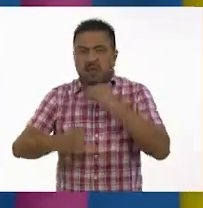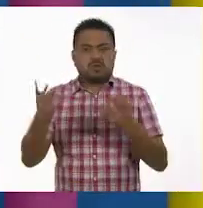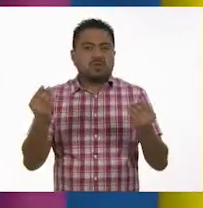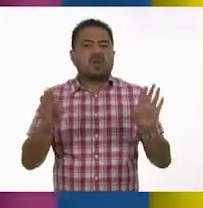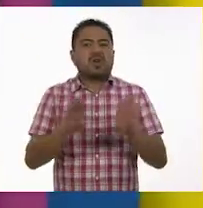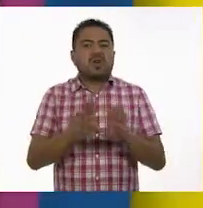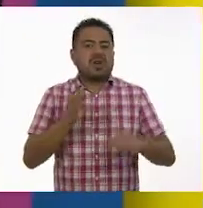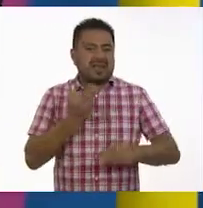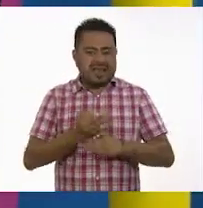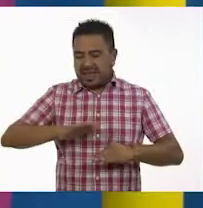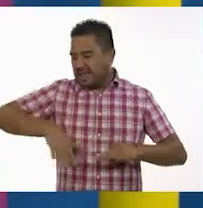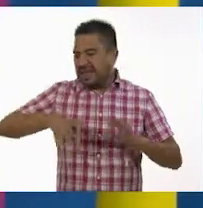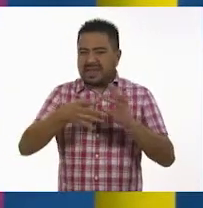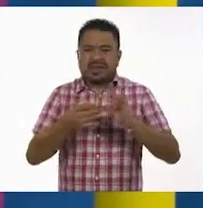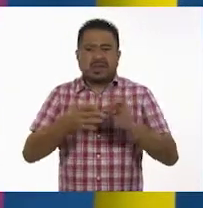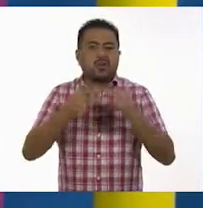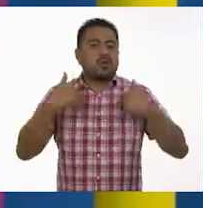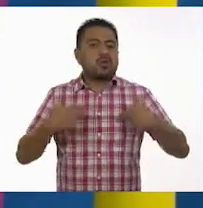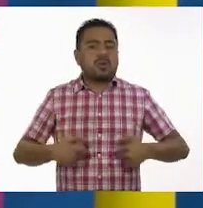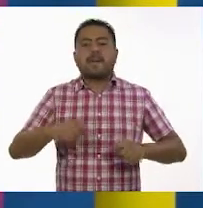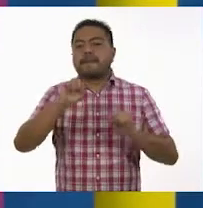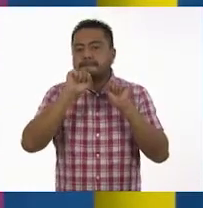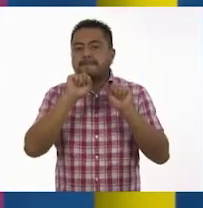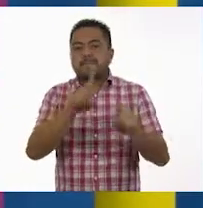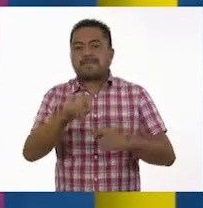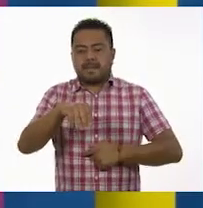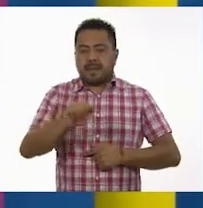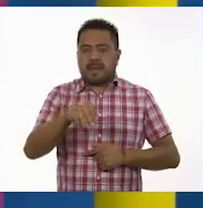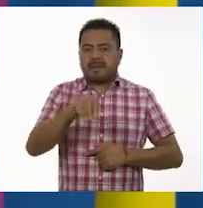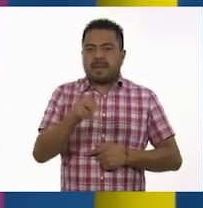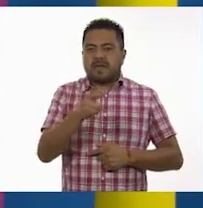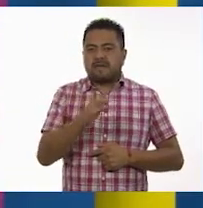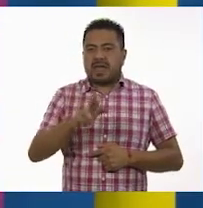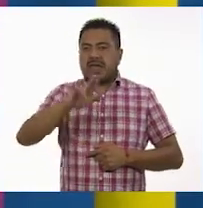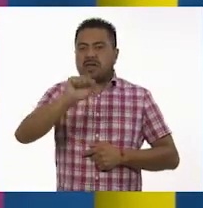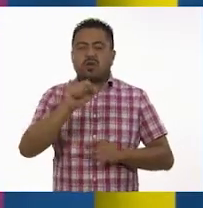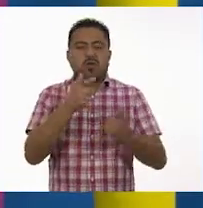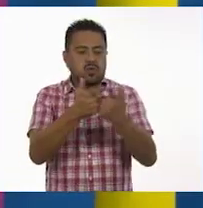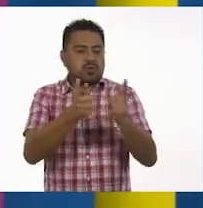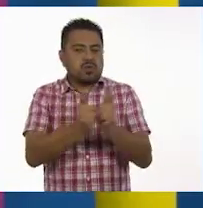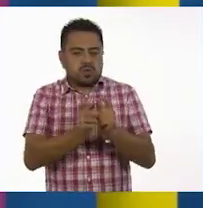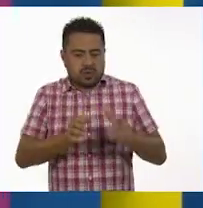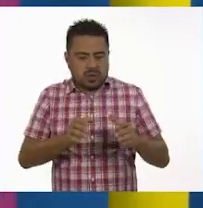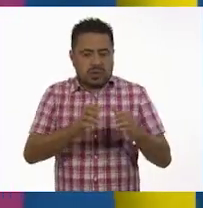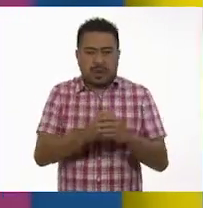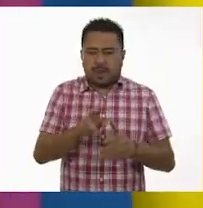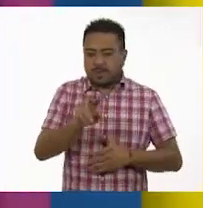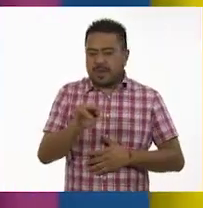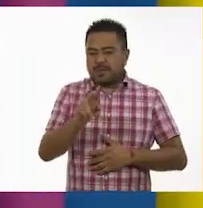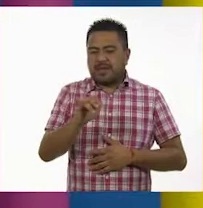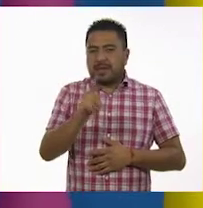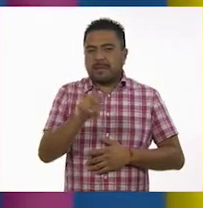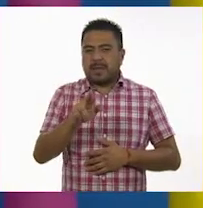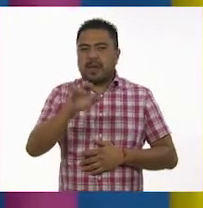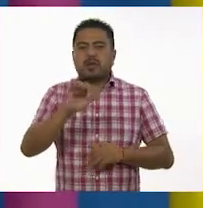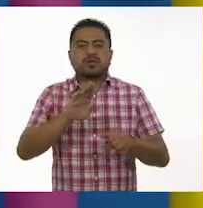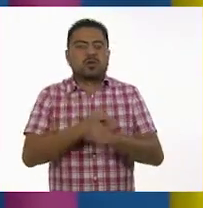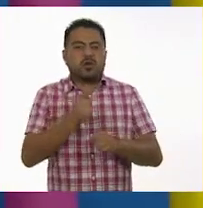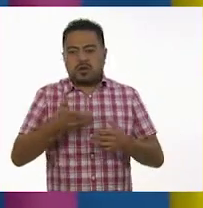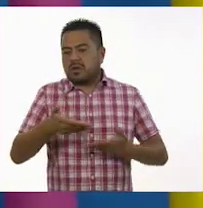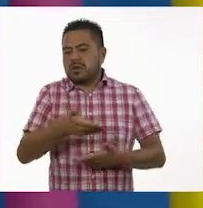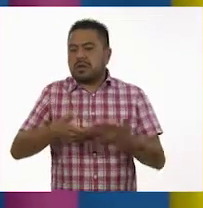Como ya hemos mencionado, los seres humanos también somos mamíferos y estamos en el grupo de los vivíparos porque